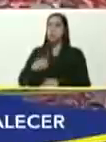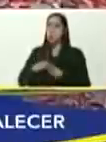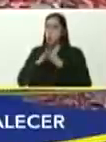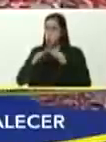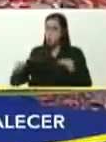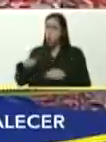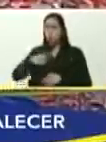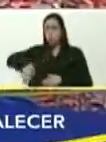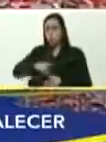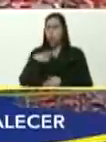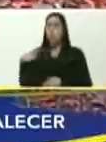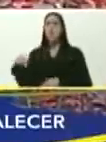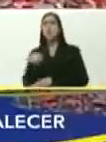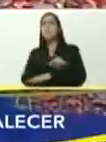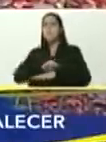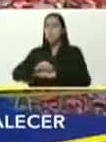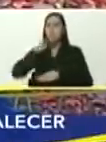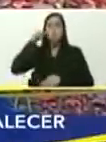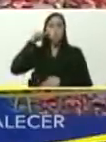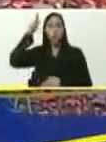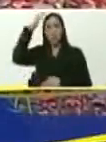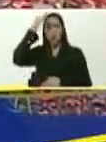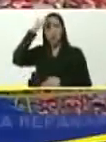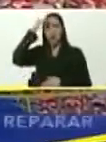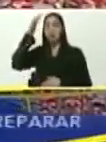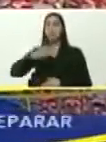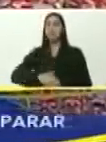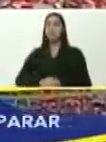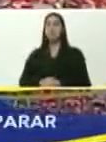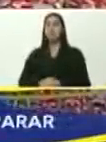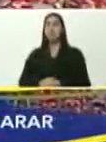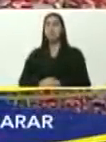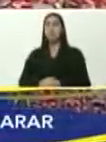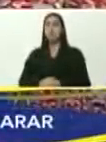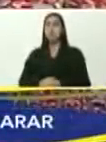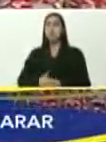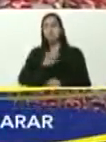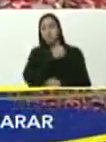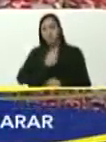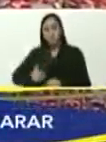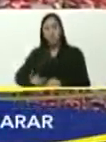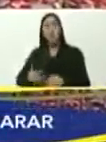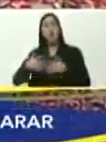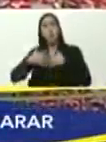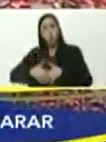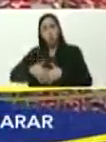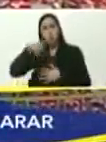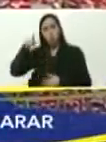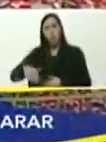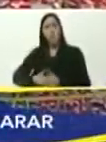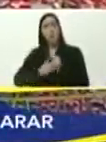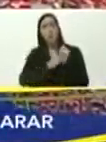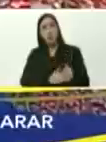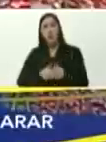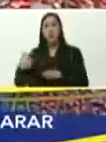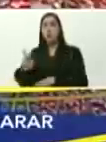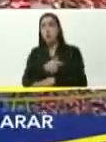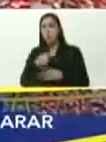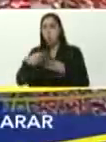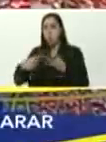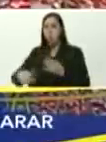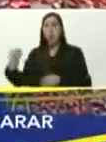los que gobiernan, ministros, ministras, presidentes de empresas, jefes de gobierno, alcaldesas,